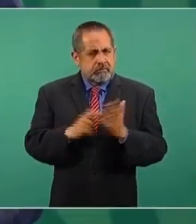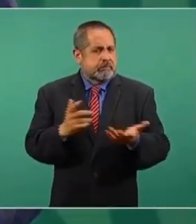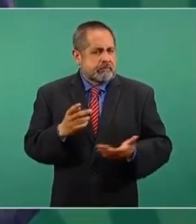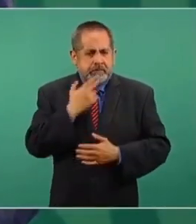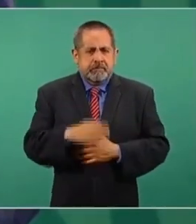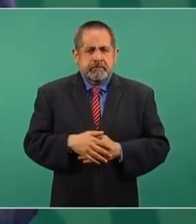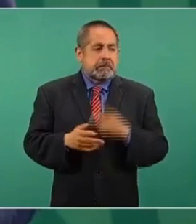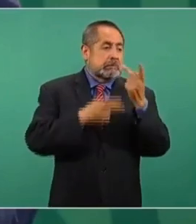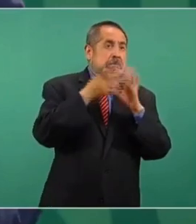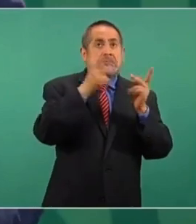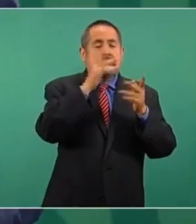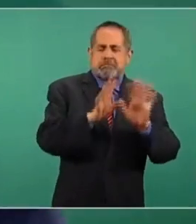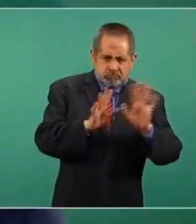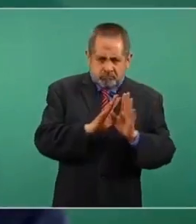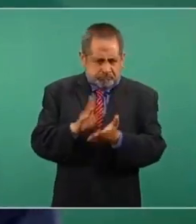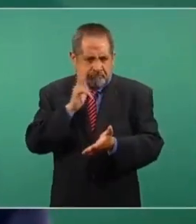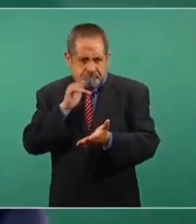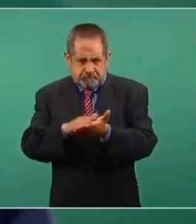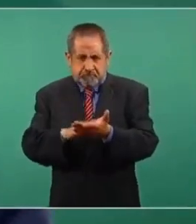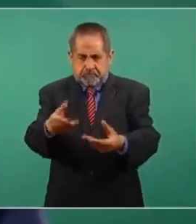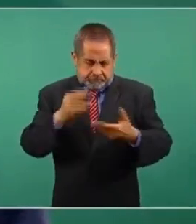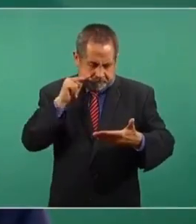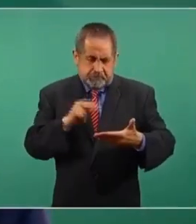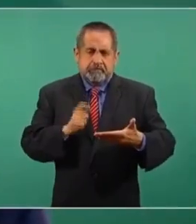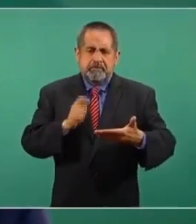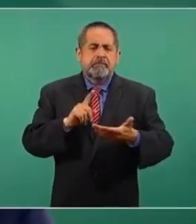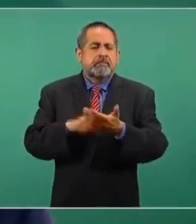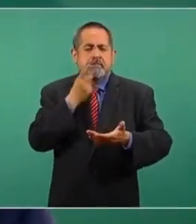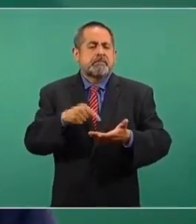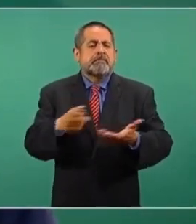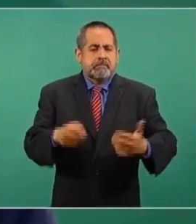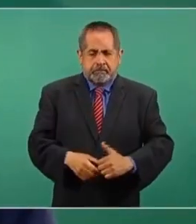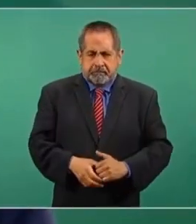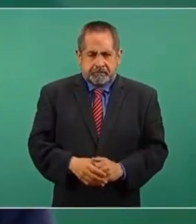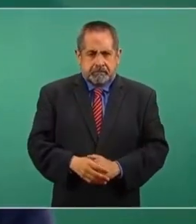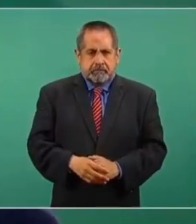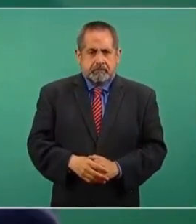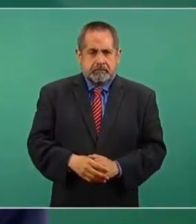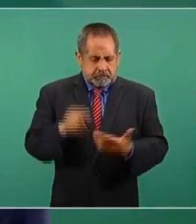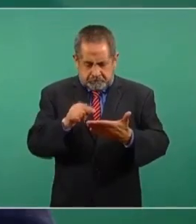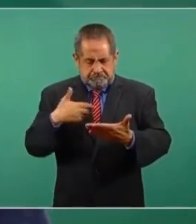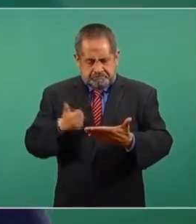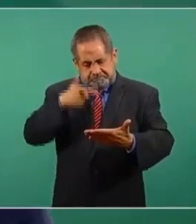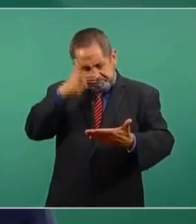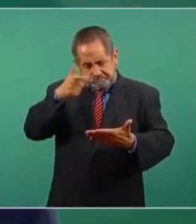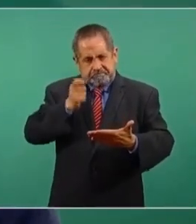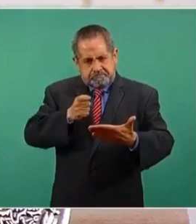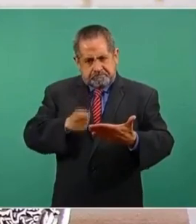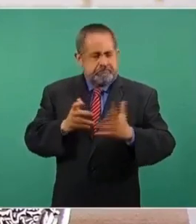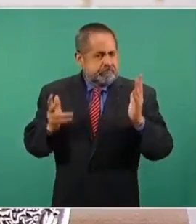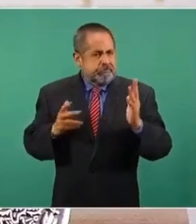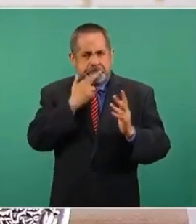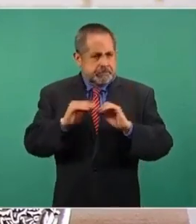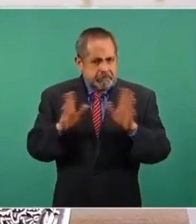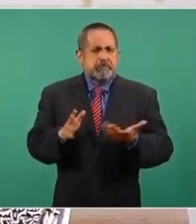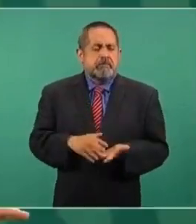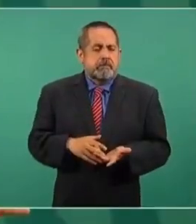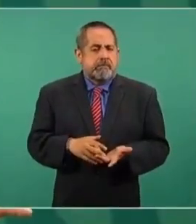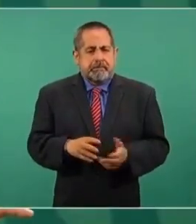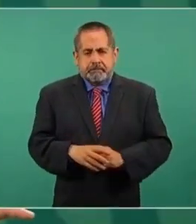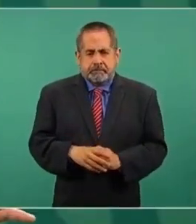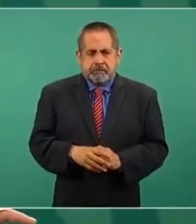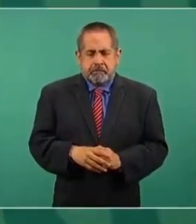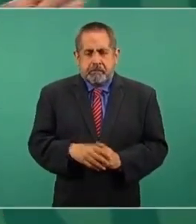No es solo la teoría, no. Lee un expediente y entérate. Y también falta